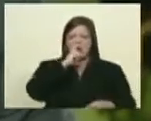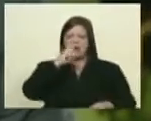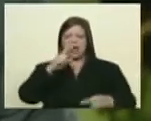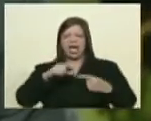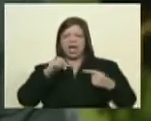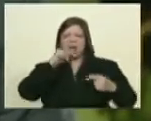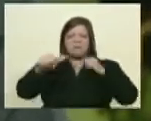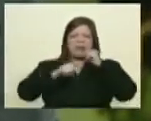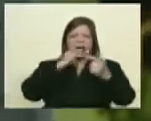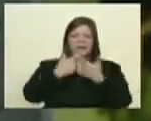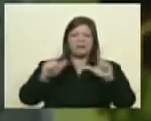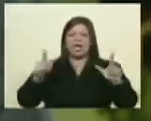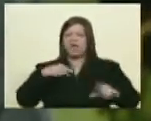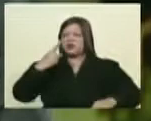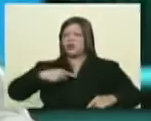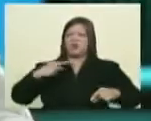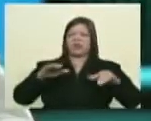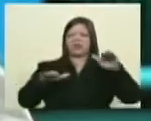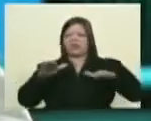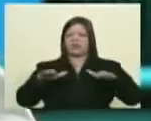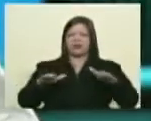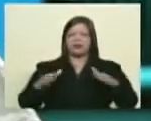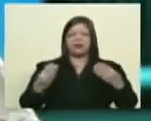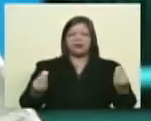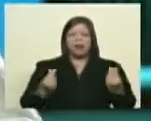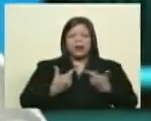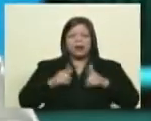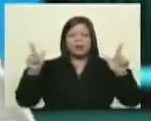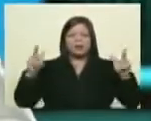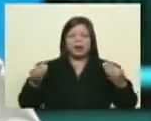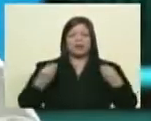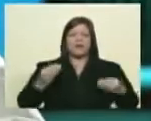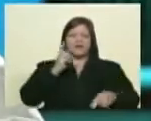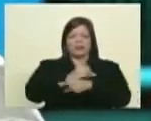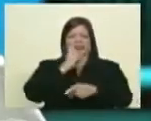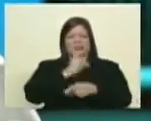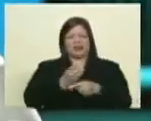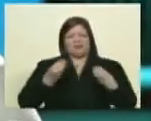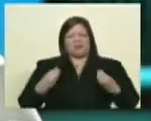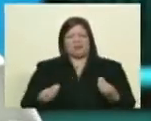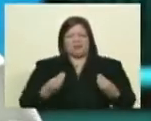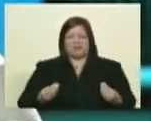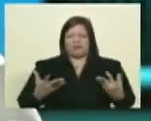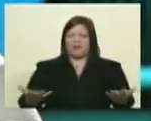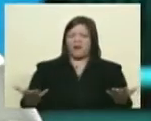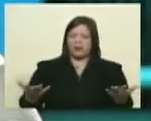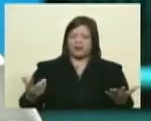ausencia de libertades no se puede ser neutral ¿qué ausencia de libertades y qué dictadura Ernesto? ¿de qué estamos hablando?